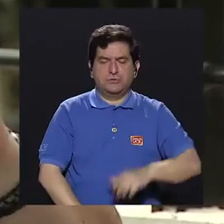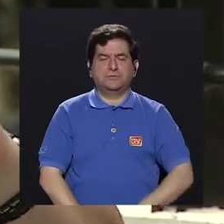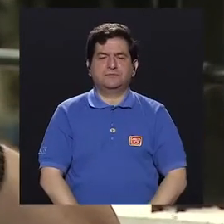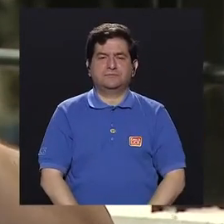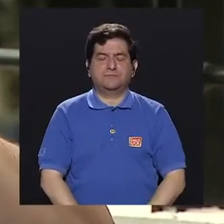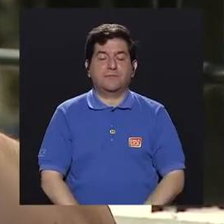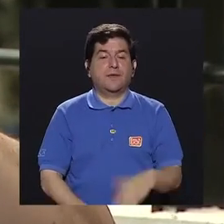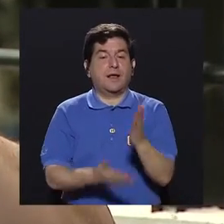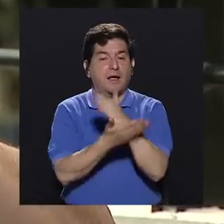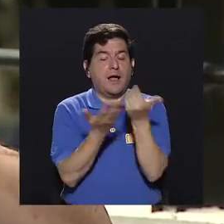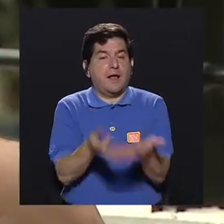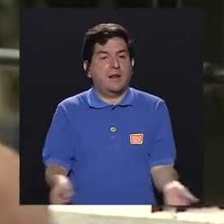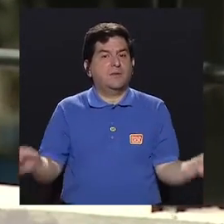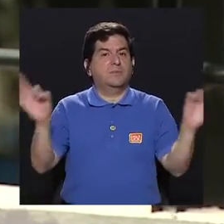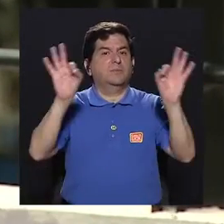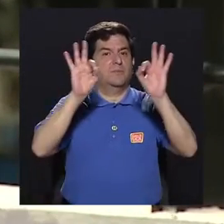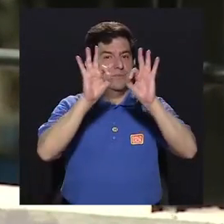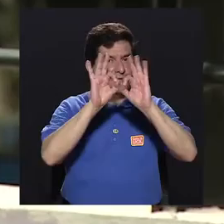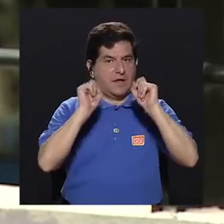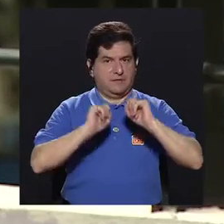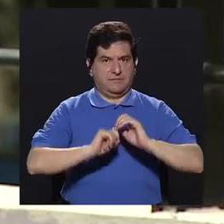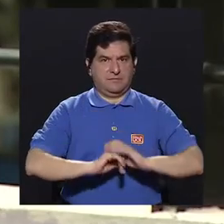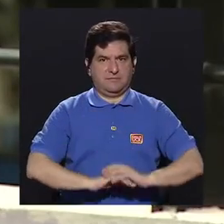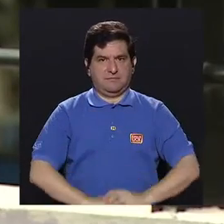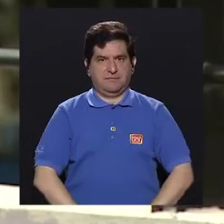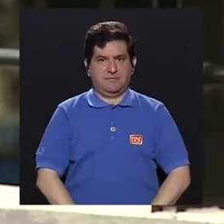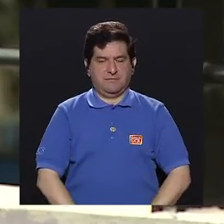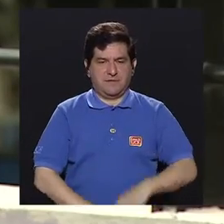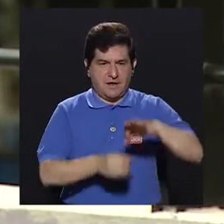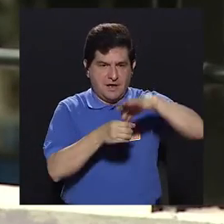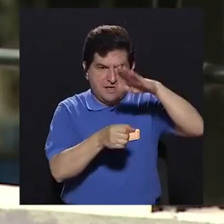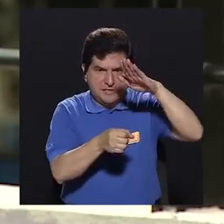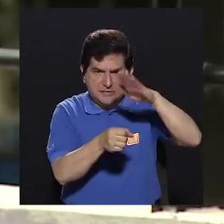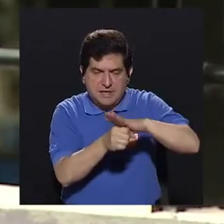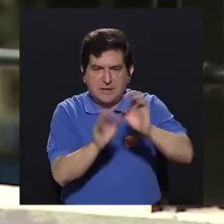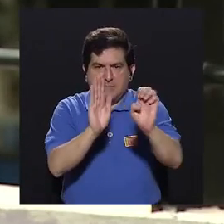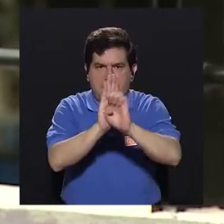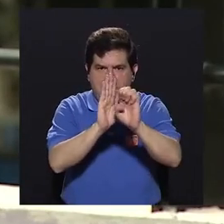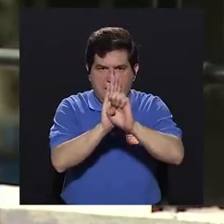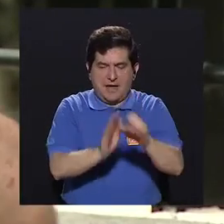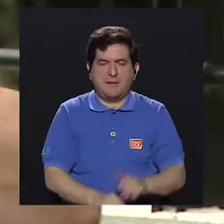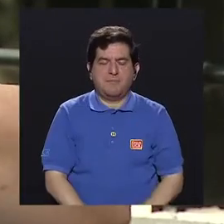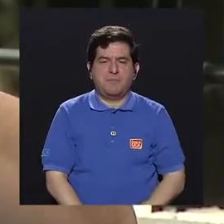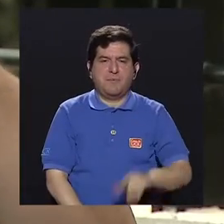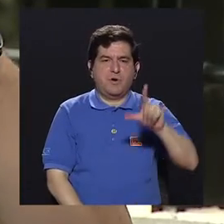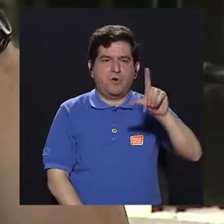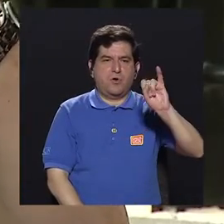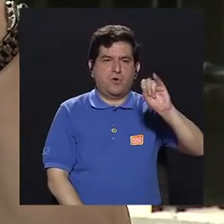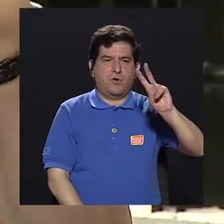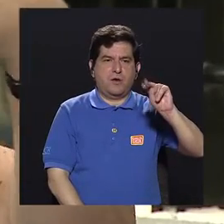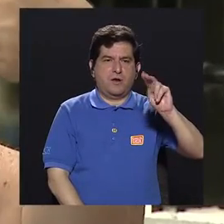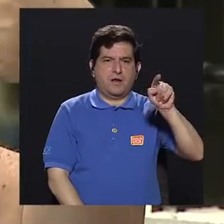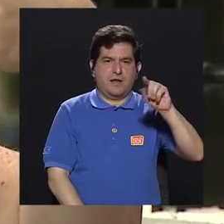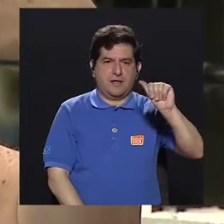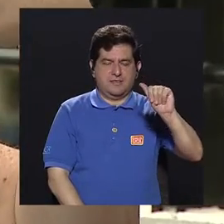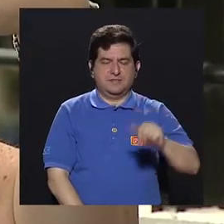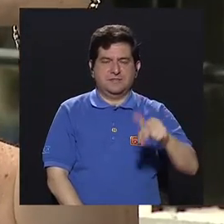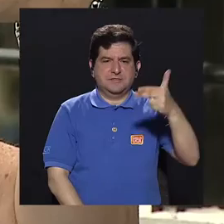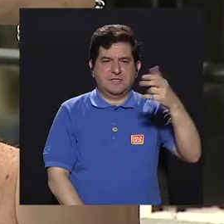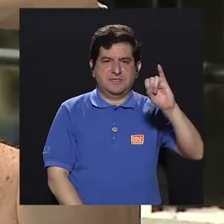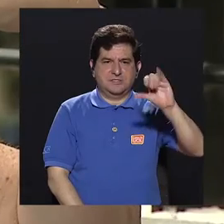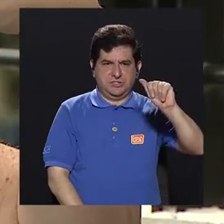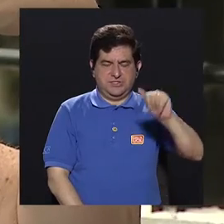Hay una cosa bien importante, por ejemplo, semillas como la linaza, como la chía,